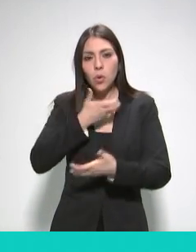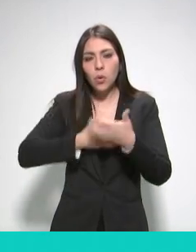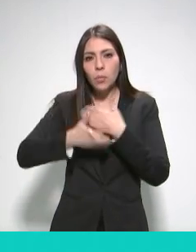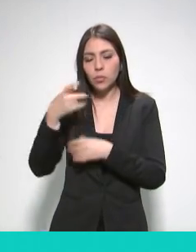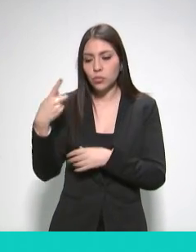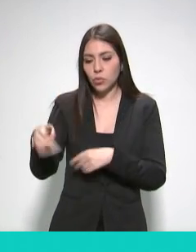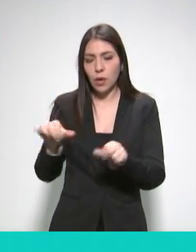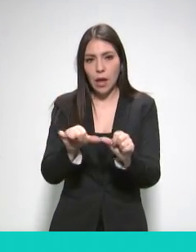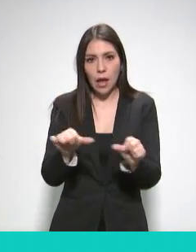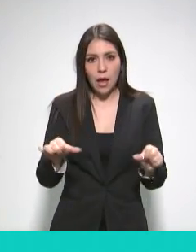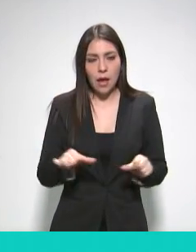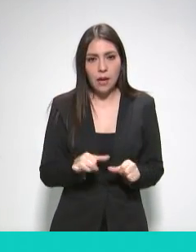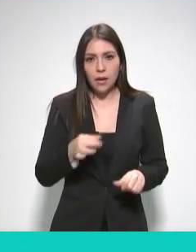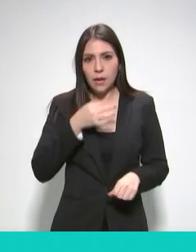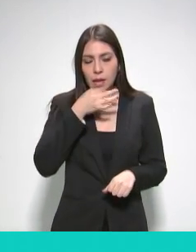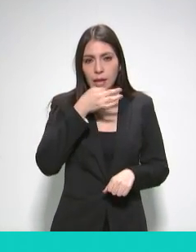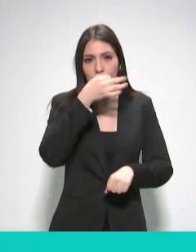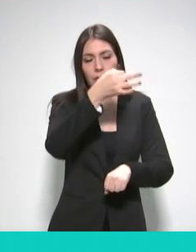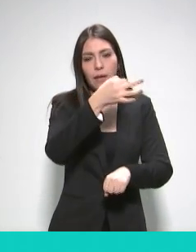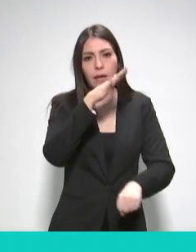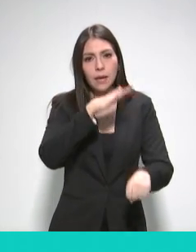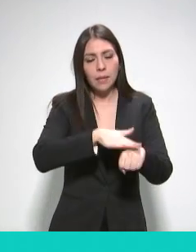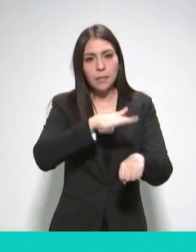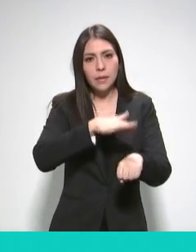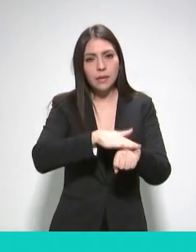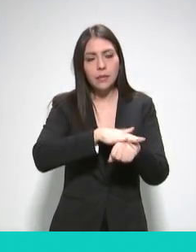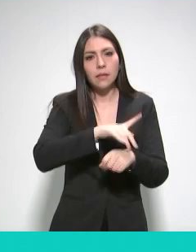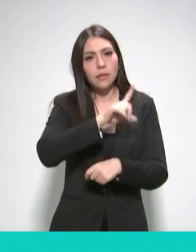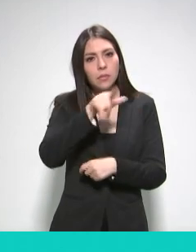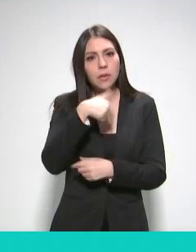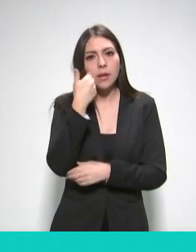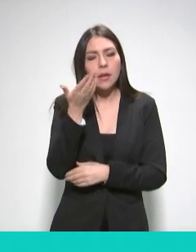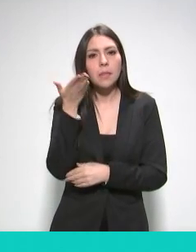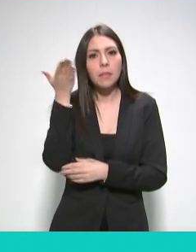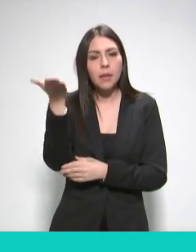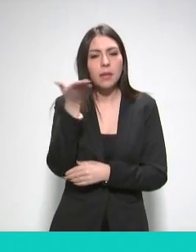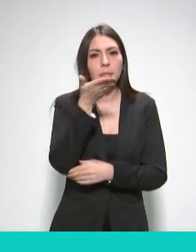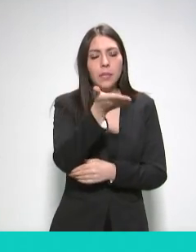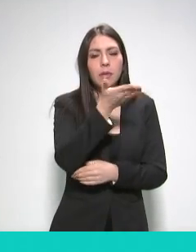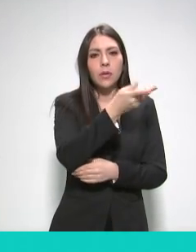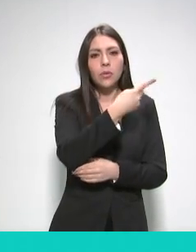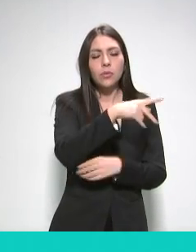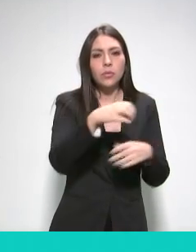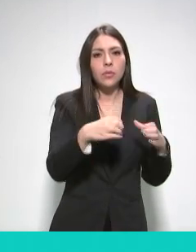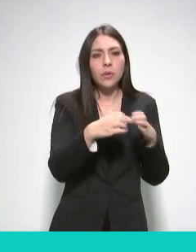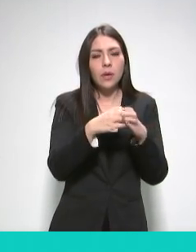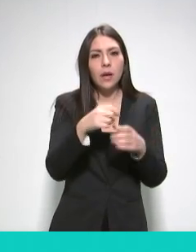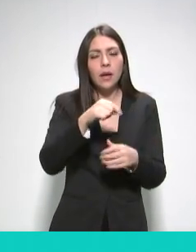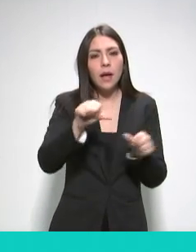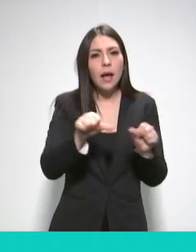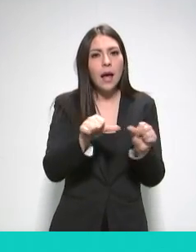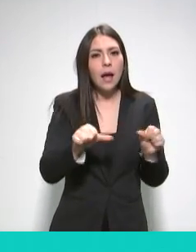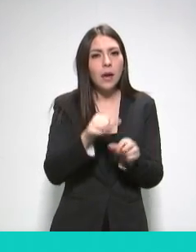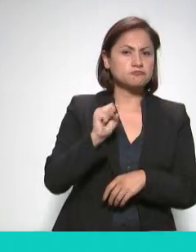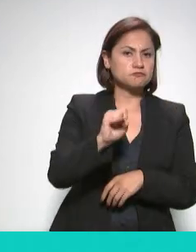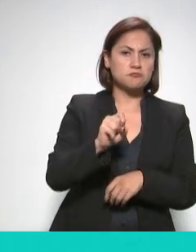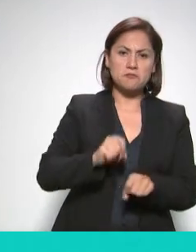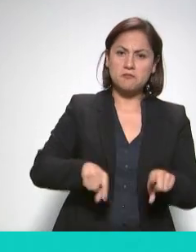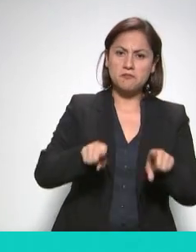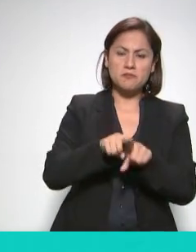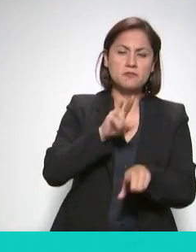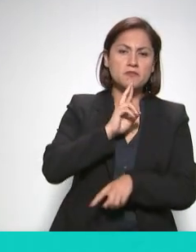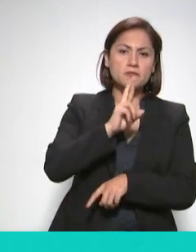documento que entregó a la Cámara de Diputados y que da cuenta de información relativa a la cancelación de permisos o revocación de contratos de comercialización de